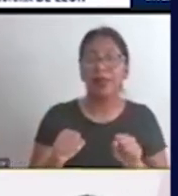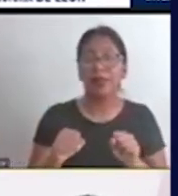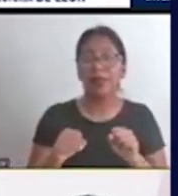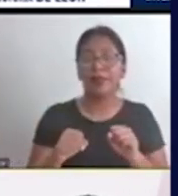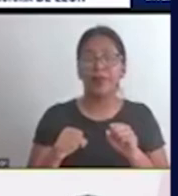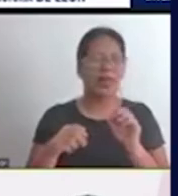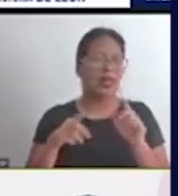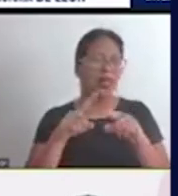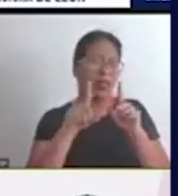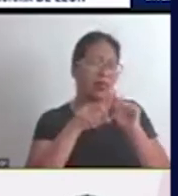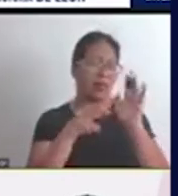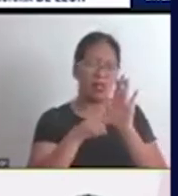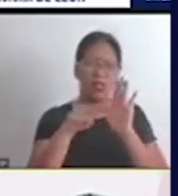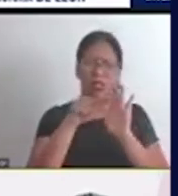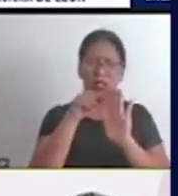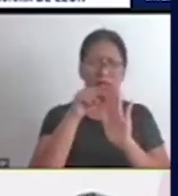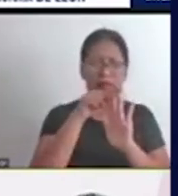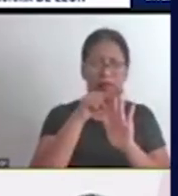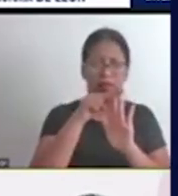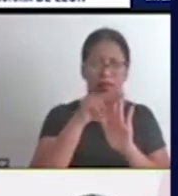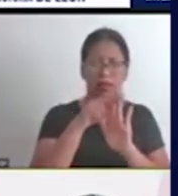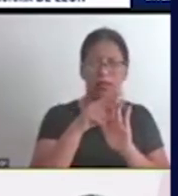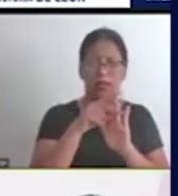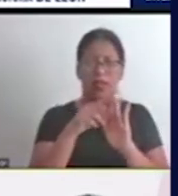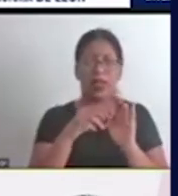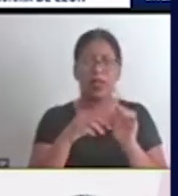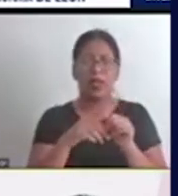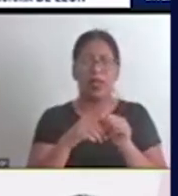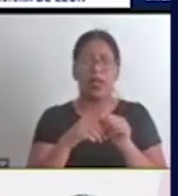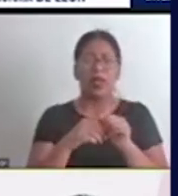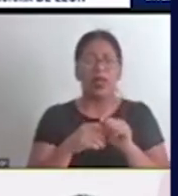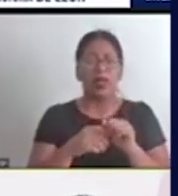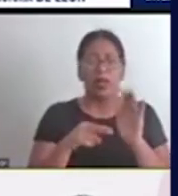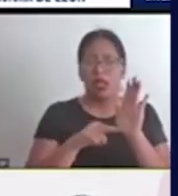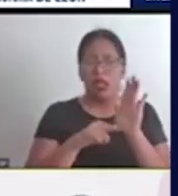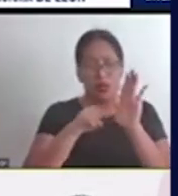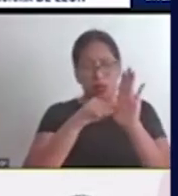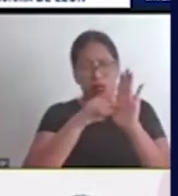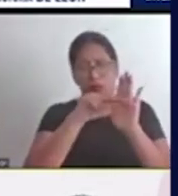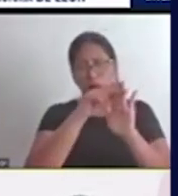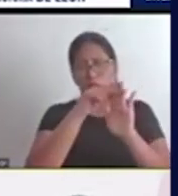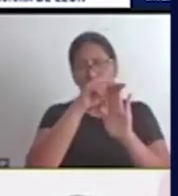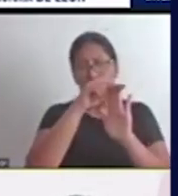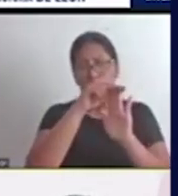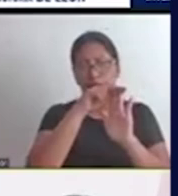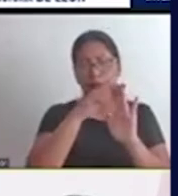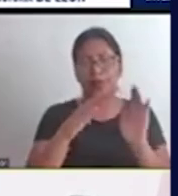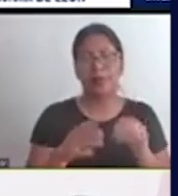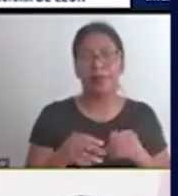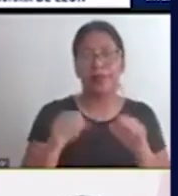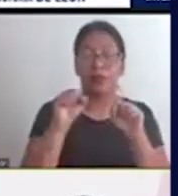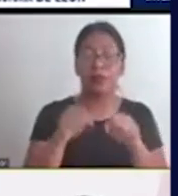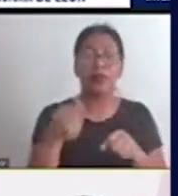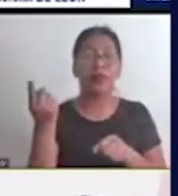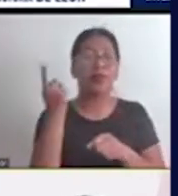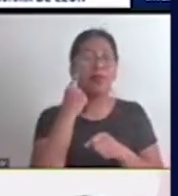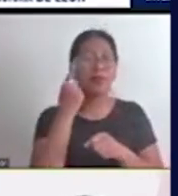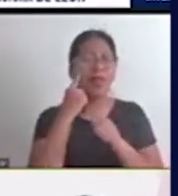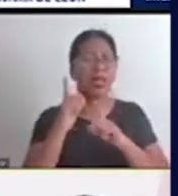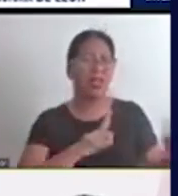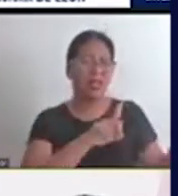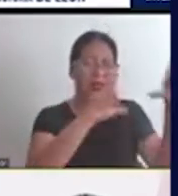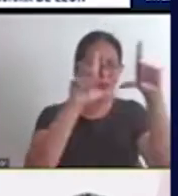niños, niños y adolescentes, hasta los niveles de secundaria 1 y secundaria 2. Como podemos ver muy rápidamente en la